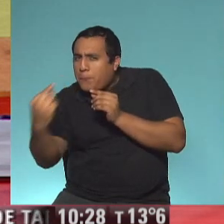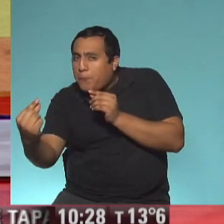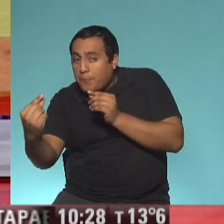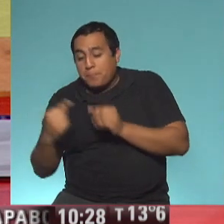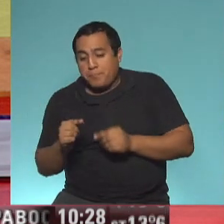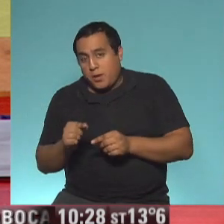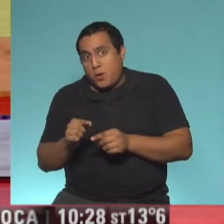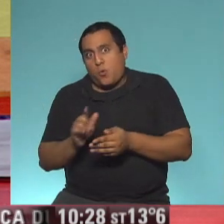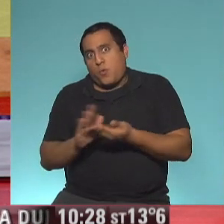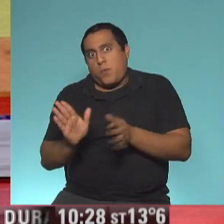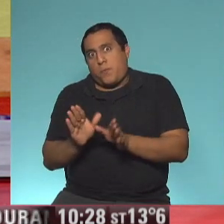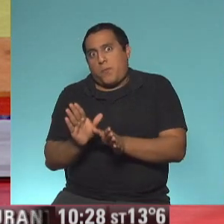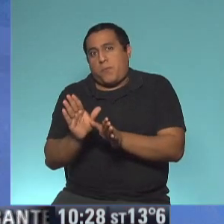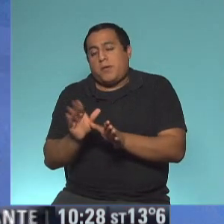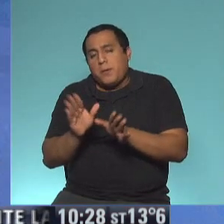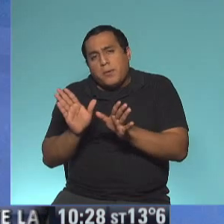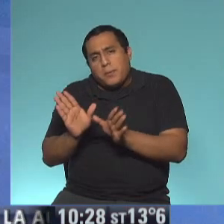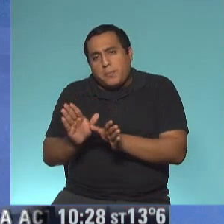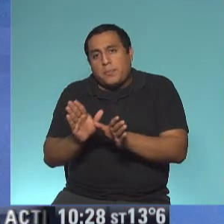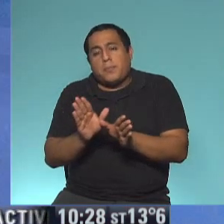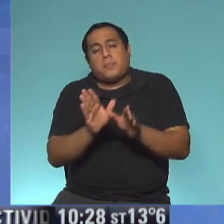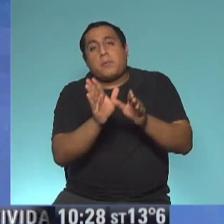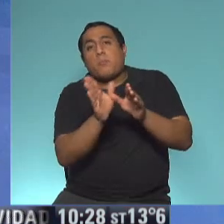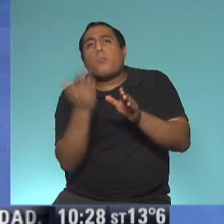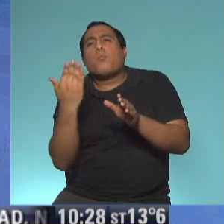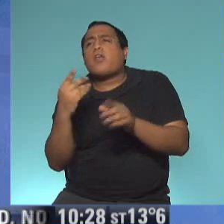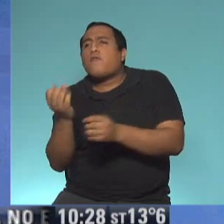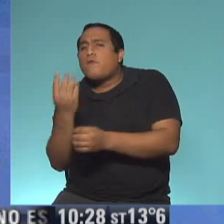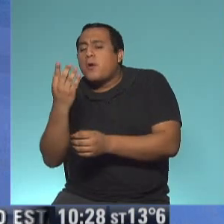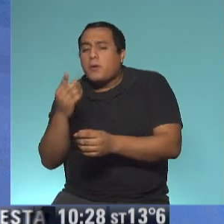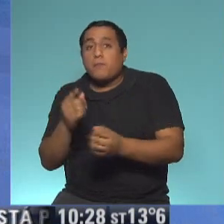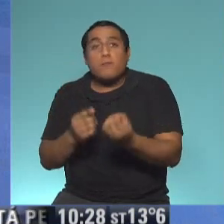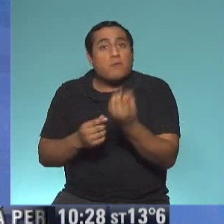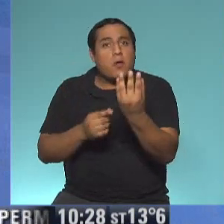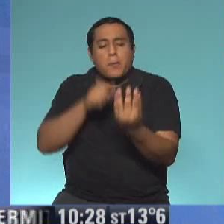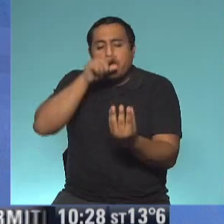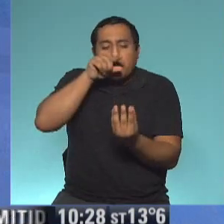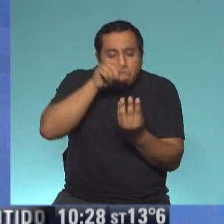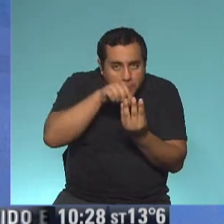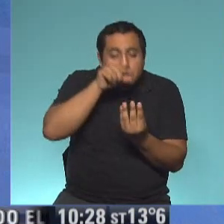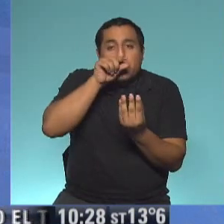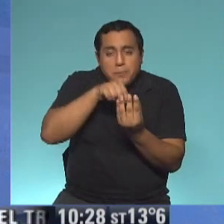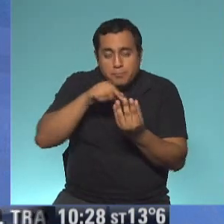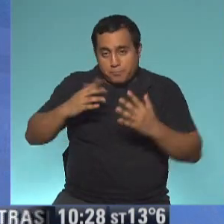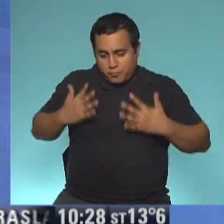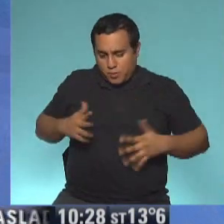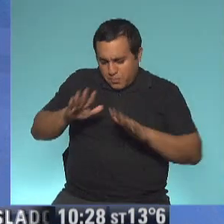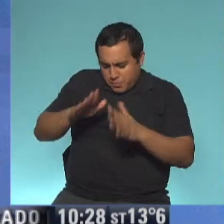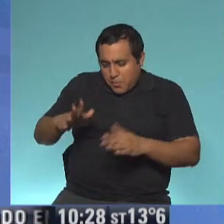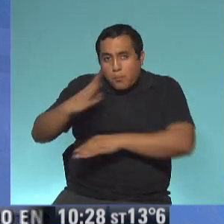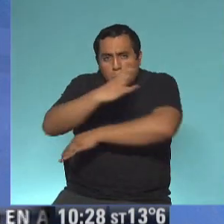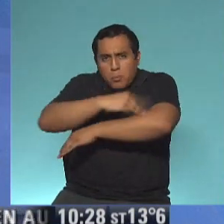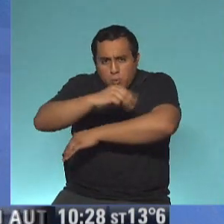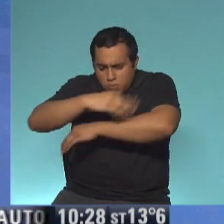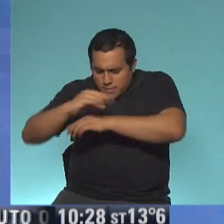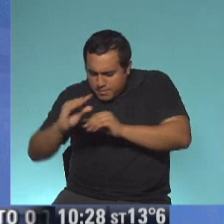nueva ave lo pudiera meter en las flores y cubrió el cuerpito de finísimas y sedosas plumas